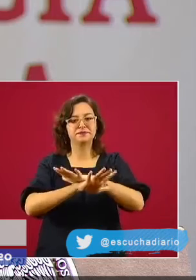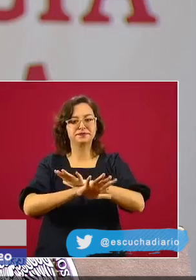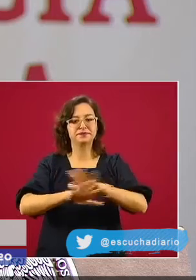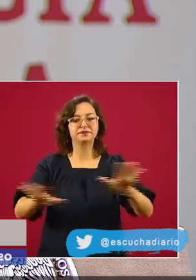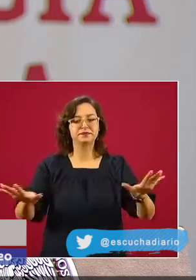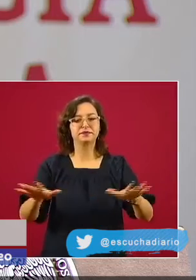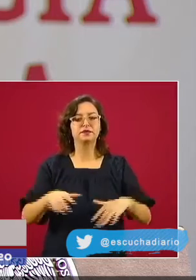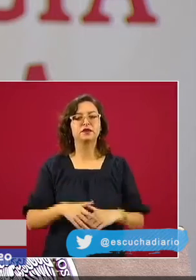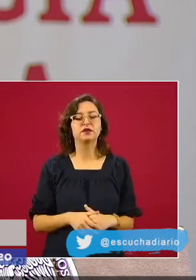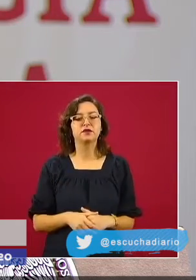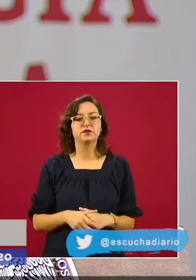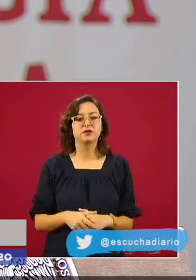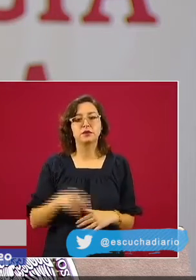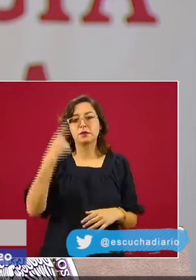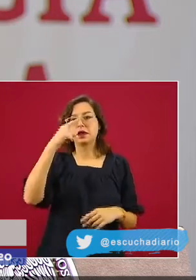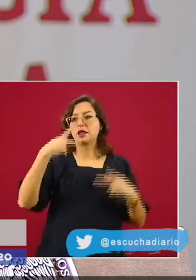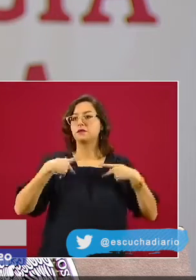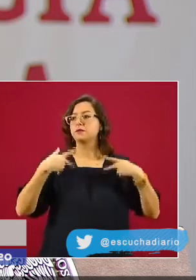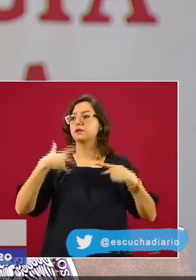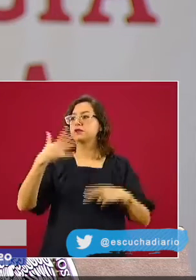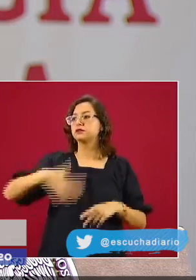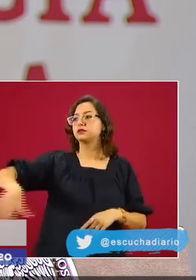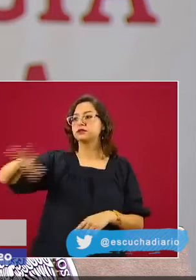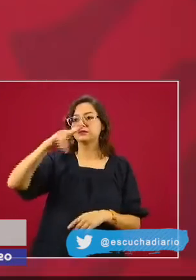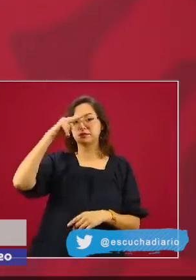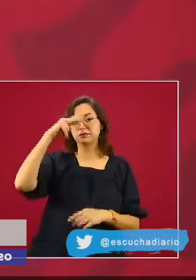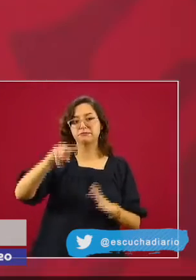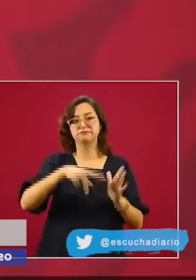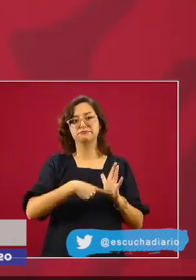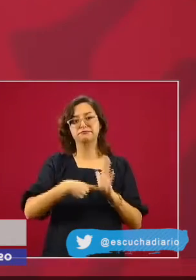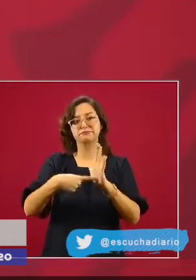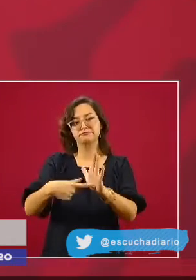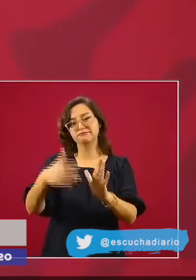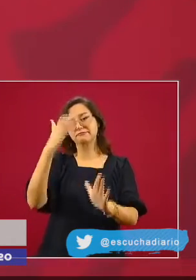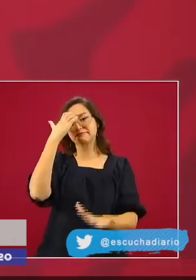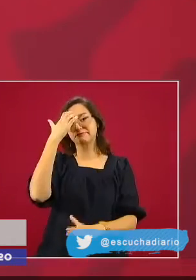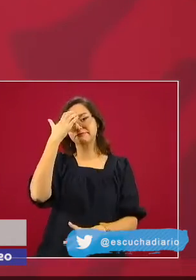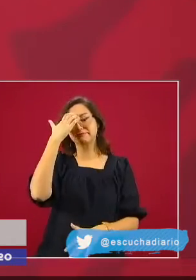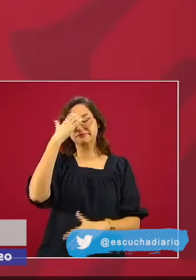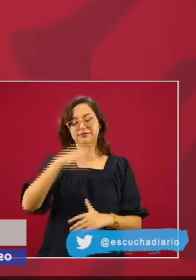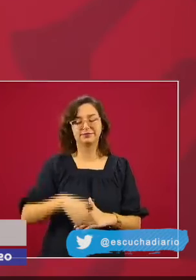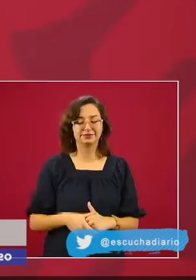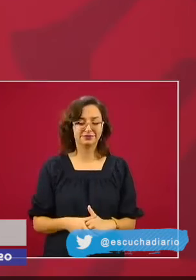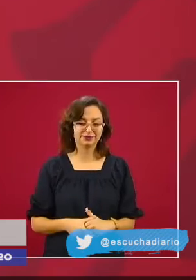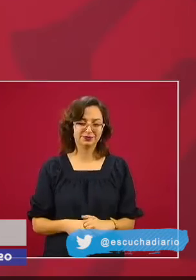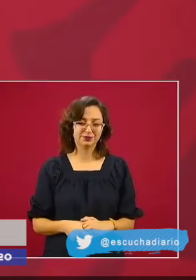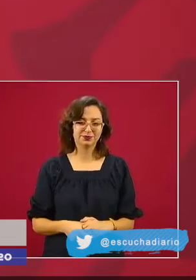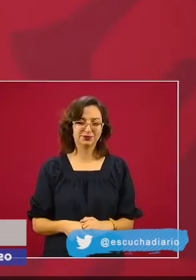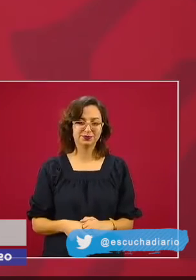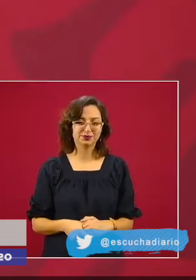humanitario mundial. Mientras tanto, se continuará con las medidas de sana distancia y quedarnos en casa.